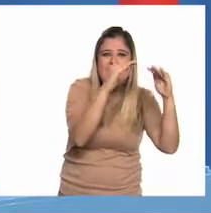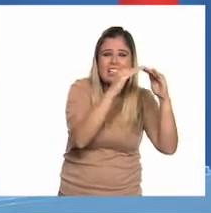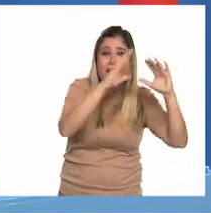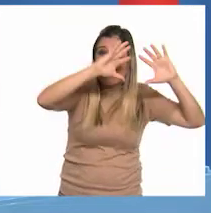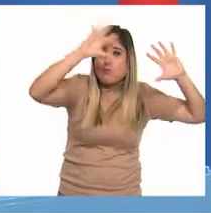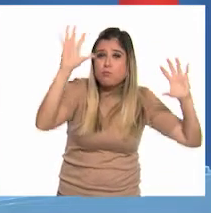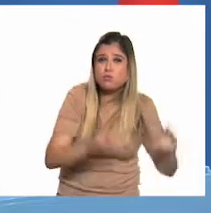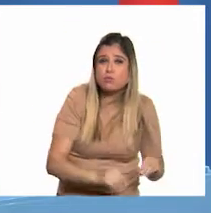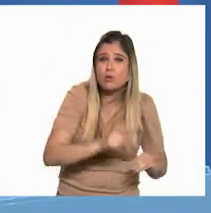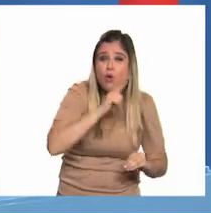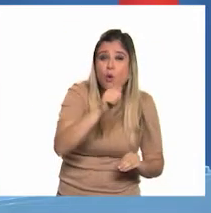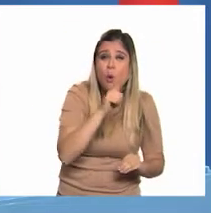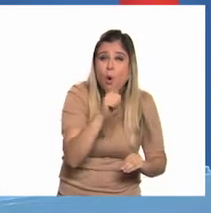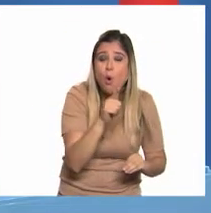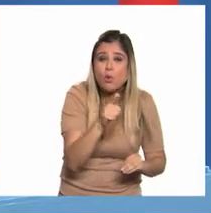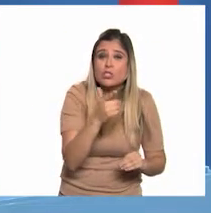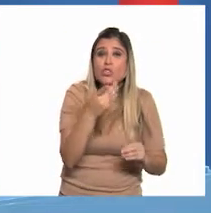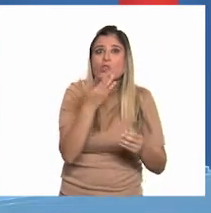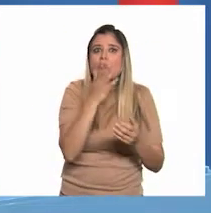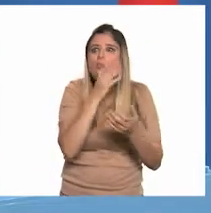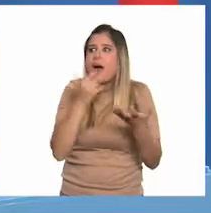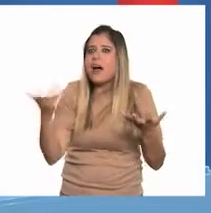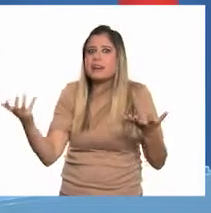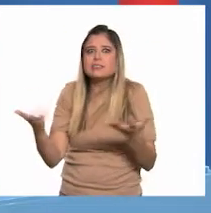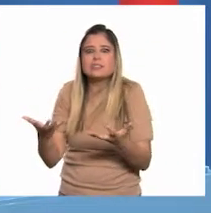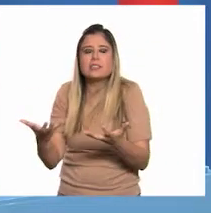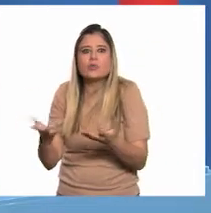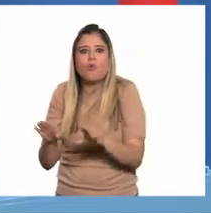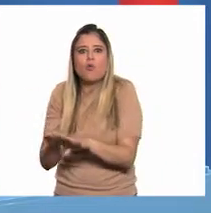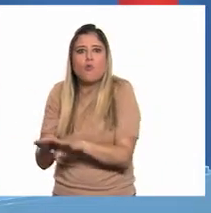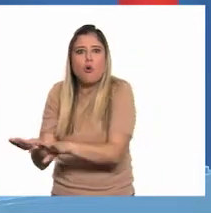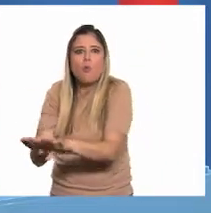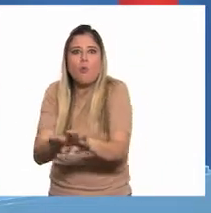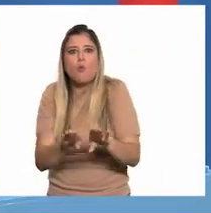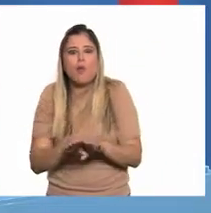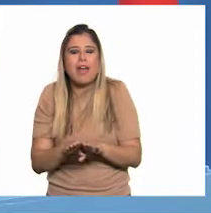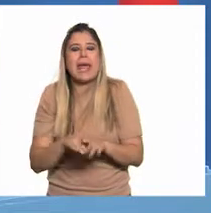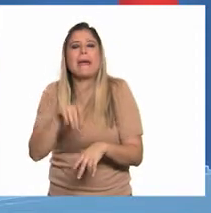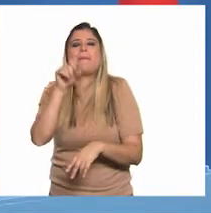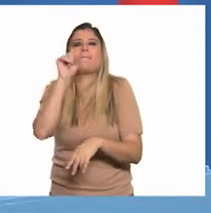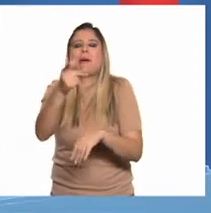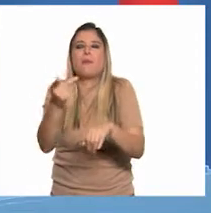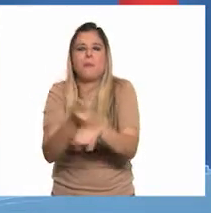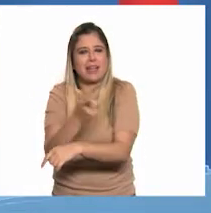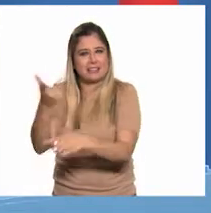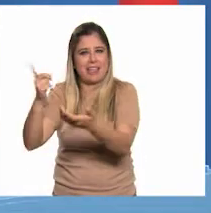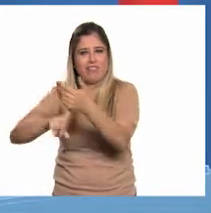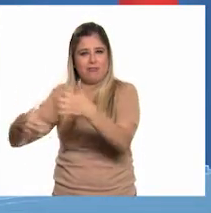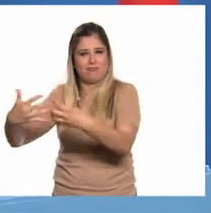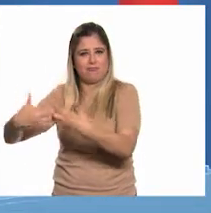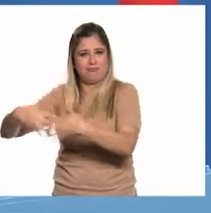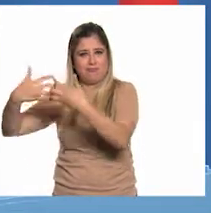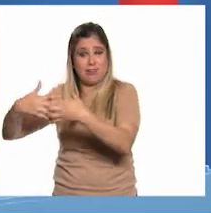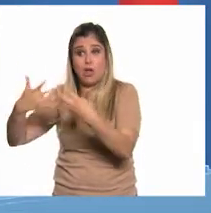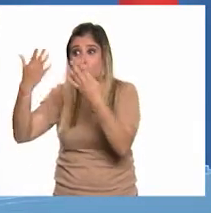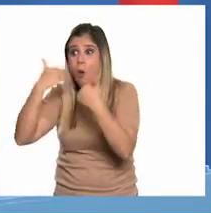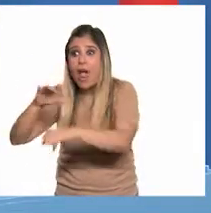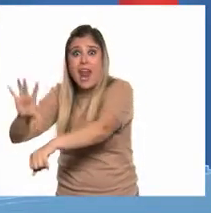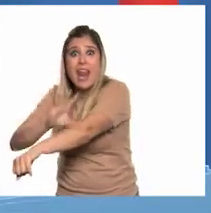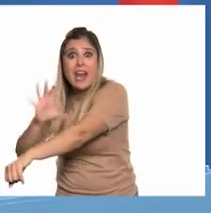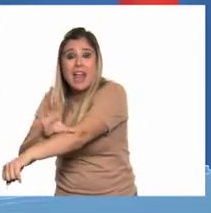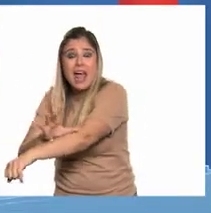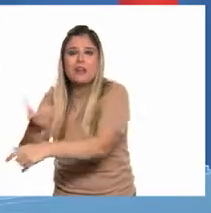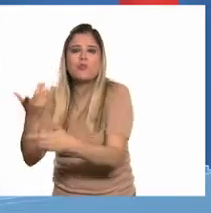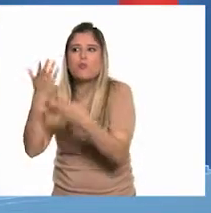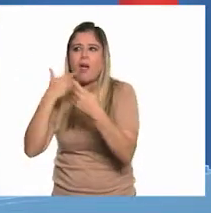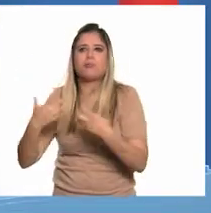apagón y no pudiésemos hacer nuestras actividades. Lo mismo sucede con la industria. Si no hay energía, tampoco habrá